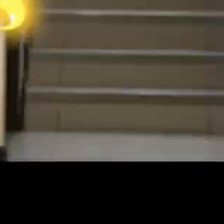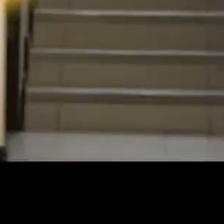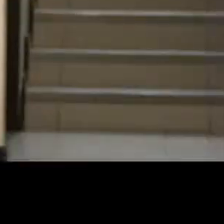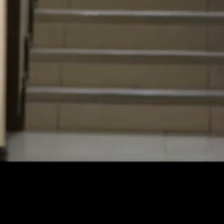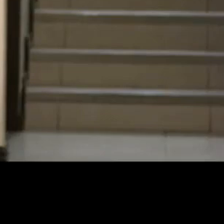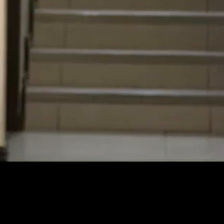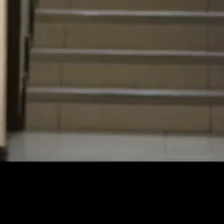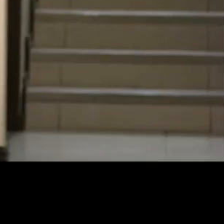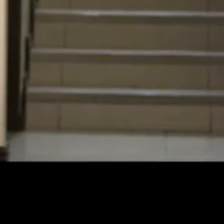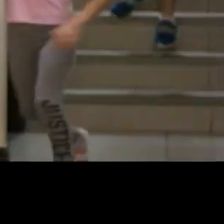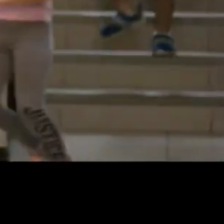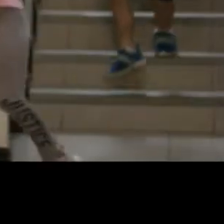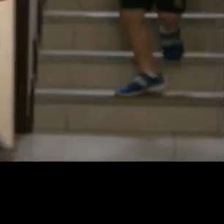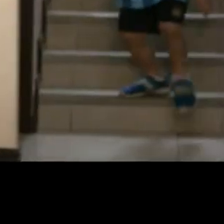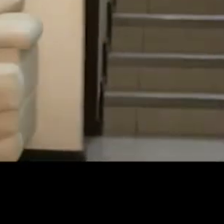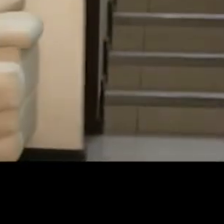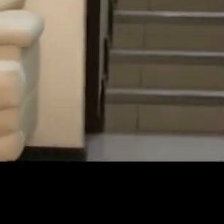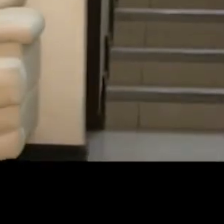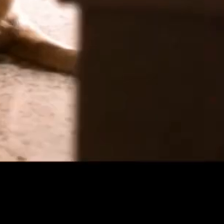bailar